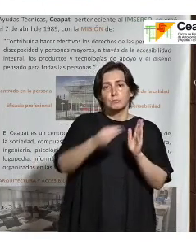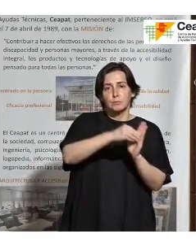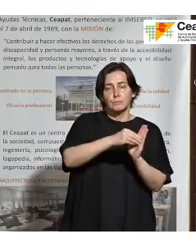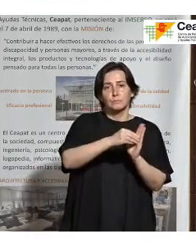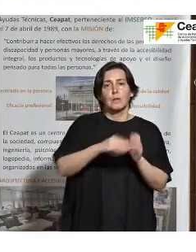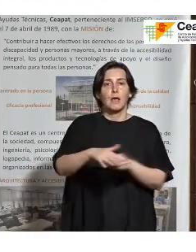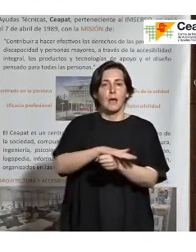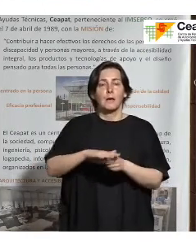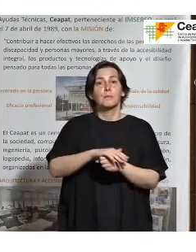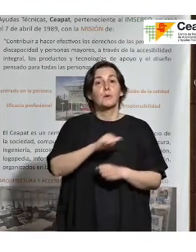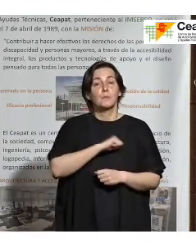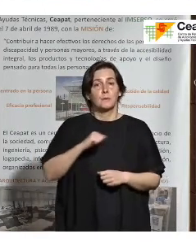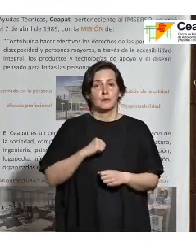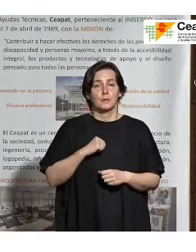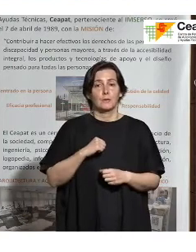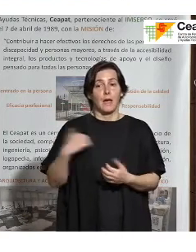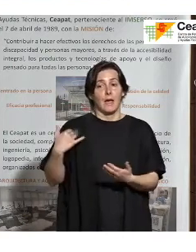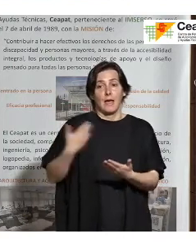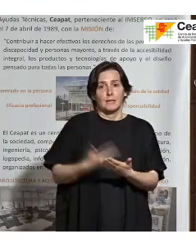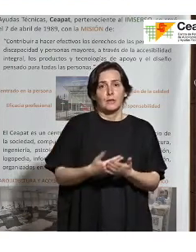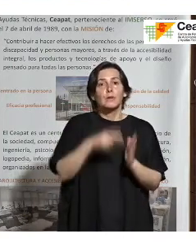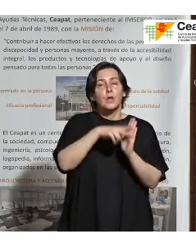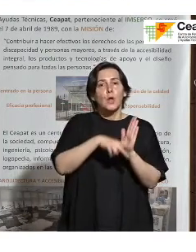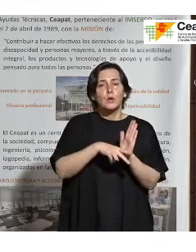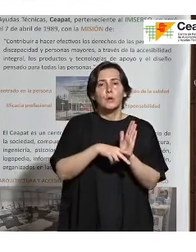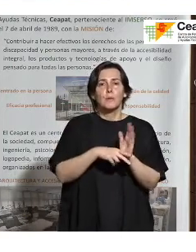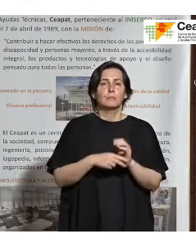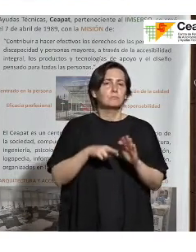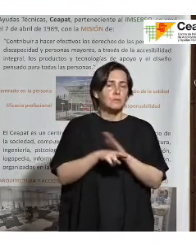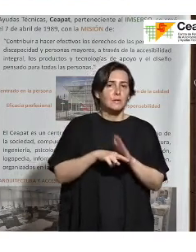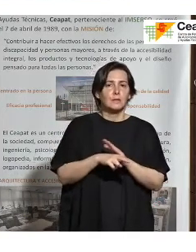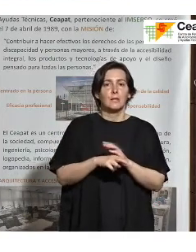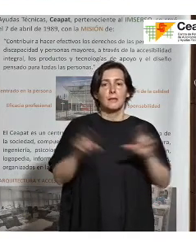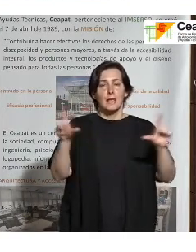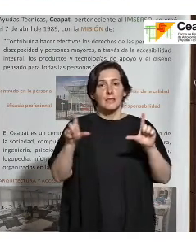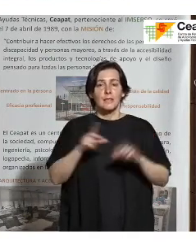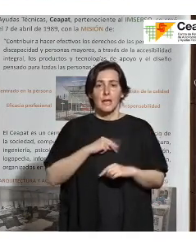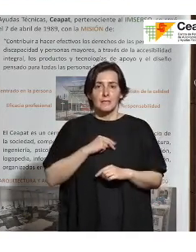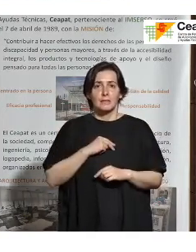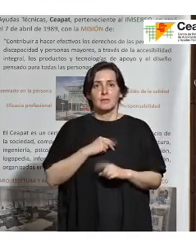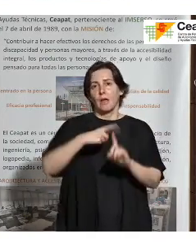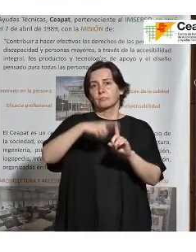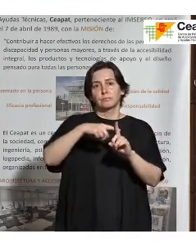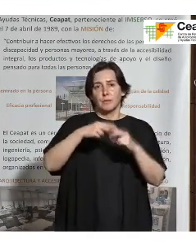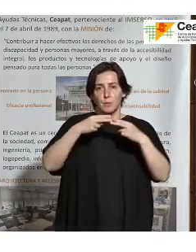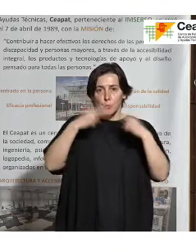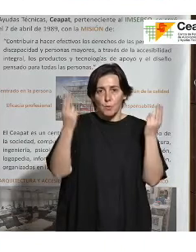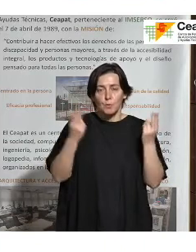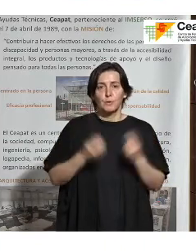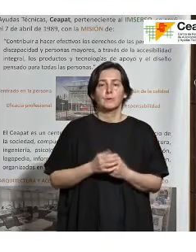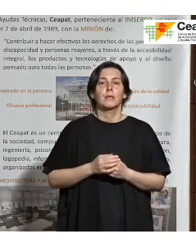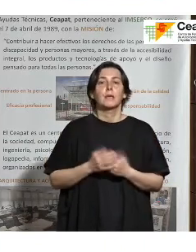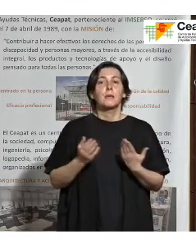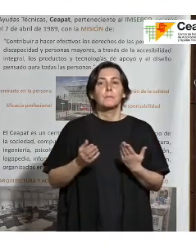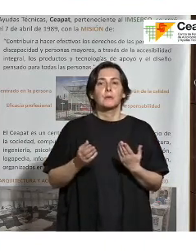el ámbito privado. Hasta ahora la norma solamente regulaba el servicio de teleasistencia a nivel público, pero pensar